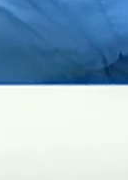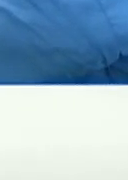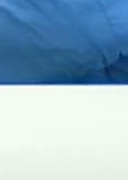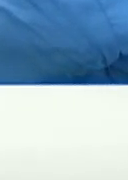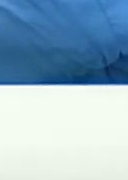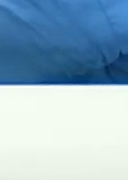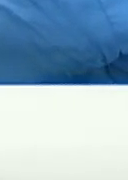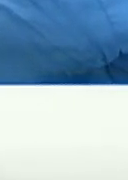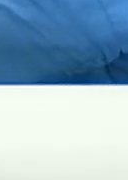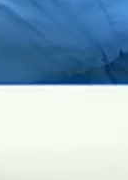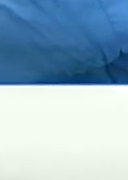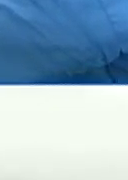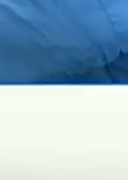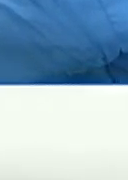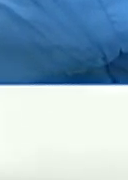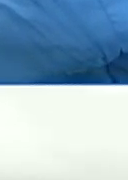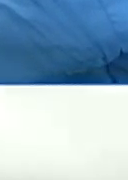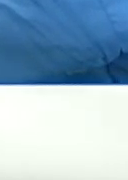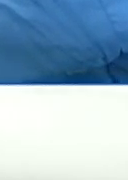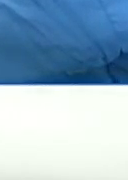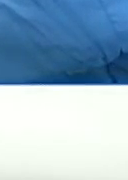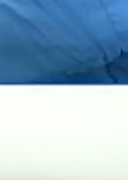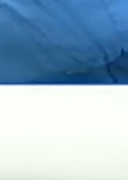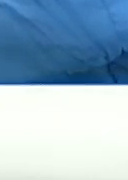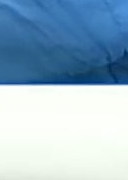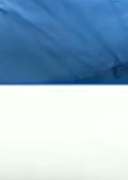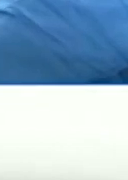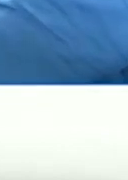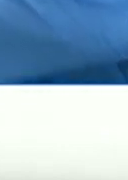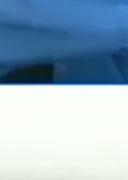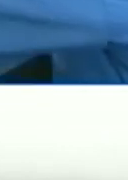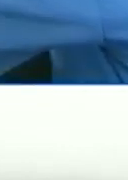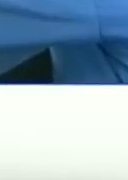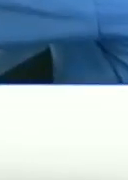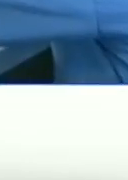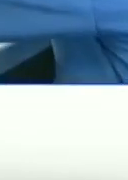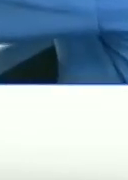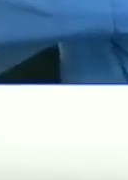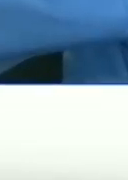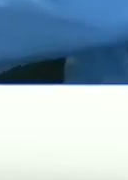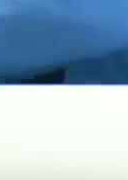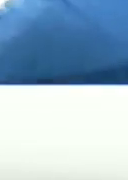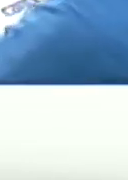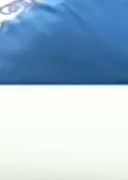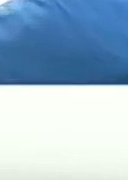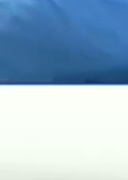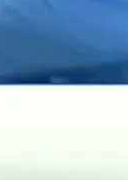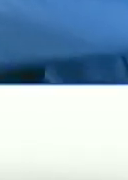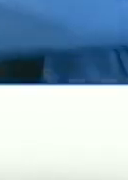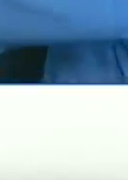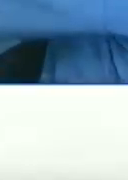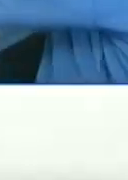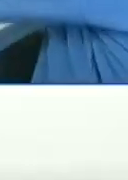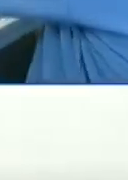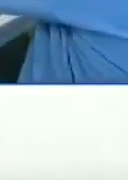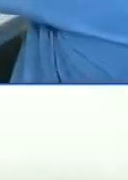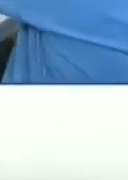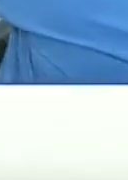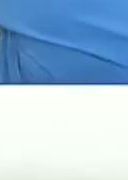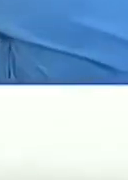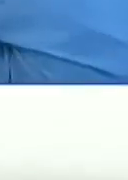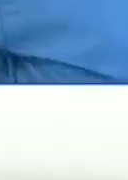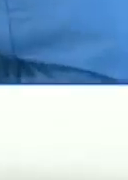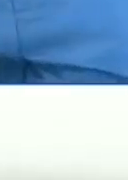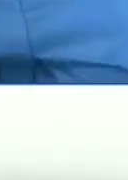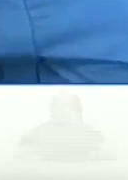Esto es independencia tecnológica. Y bueno, y nos hace crecer a nivel del servicio de Internet. ¿Ah? Llevarlo a